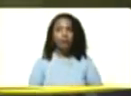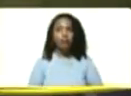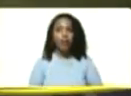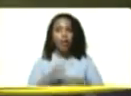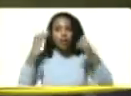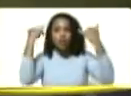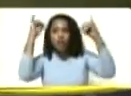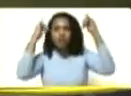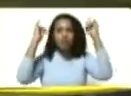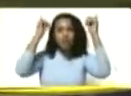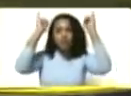rumbear. Gracias. Gracias. Gracias.